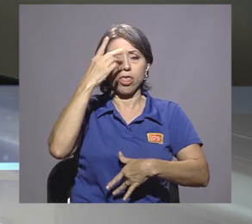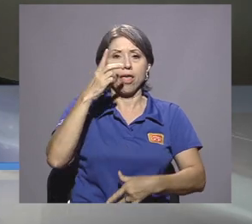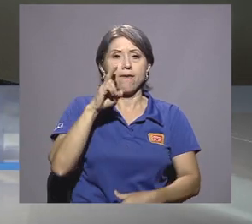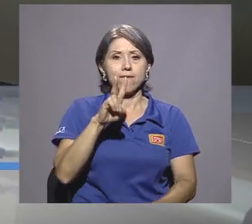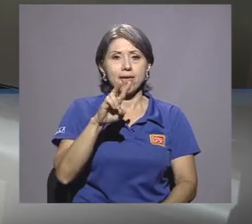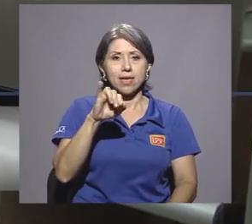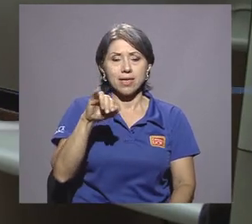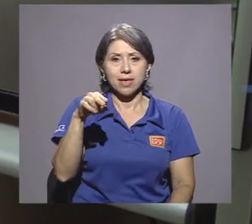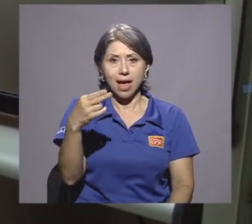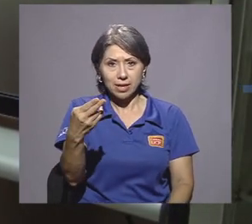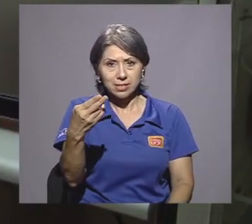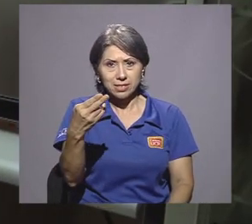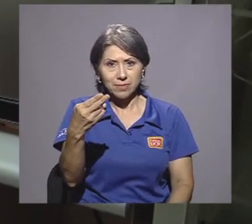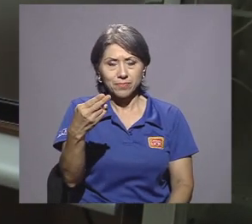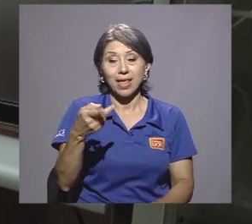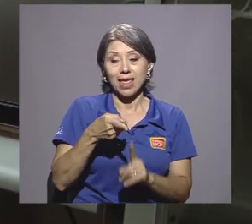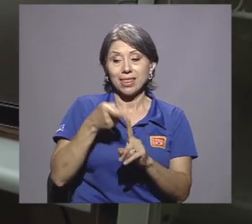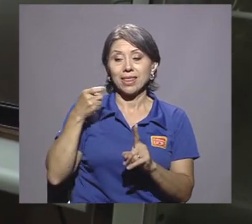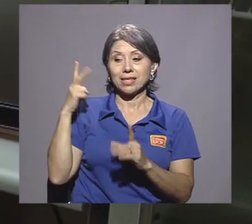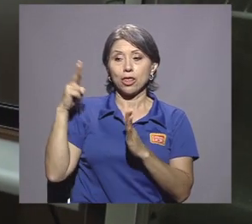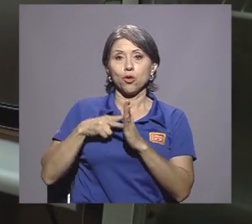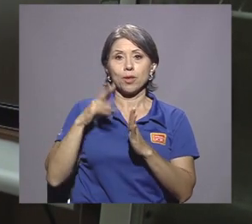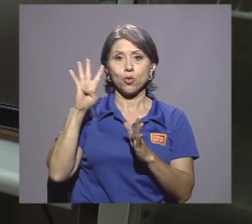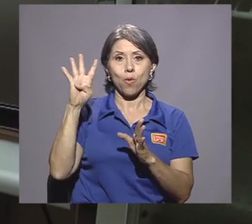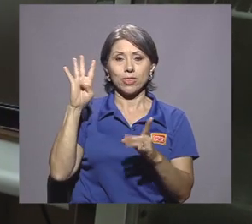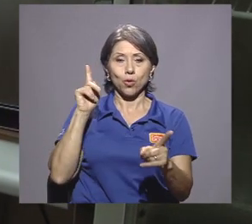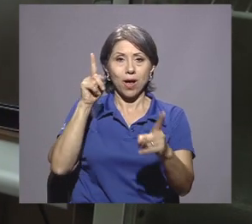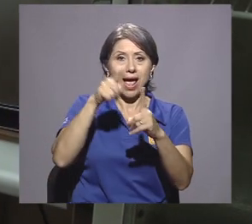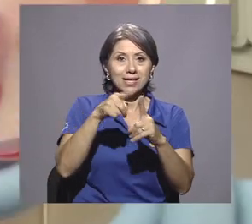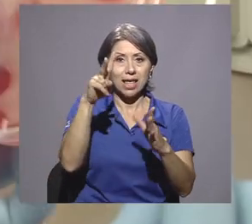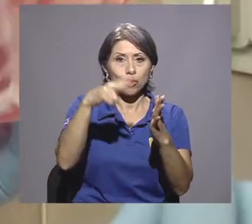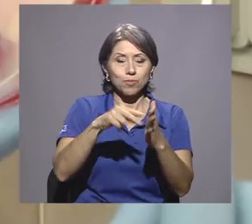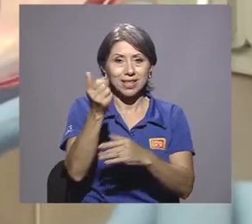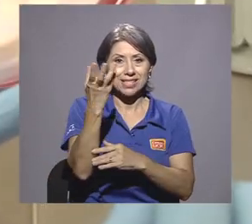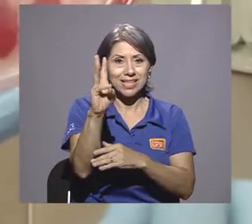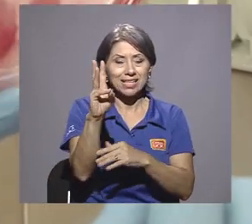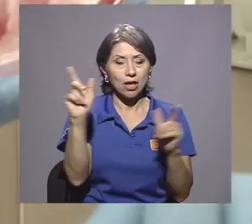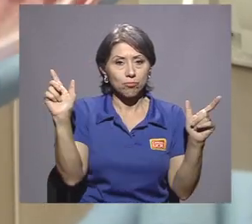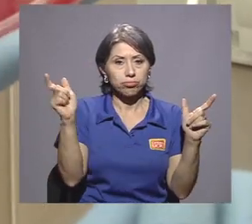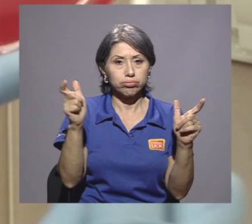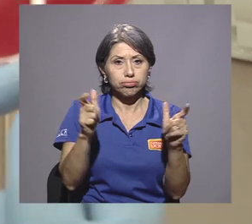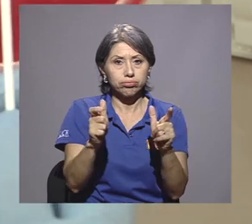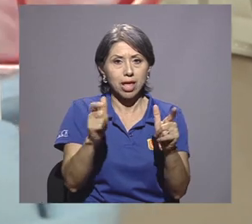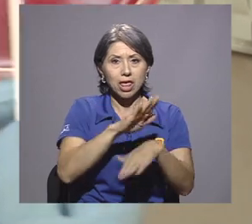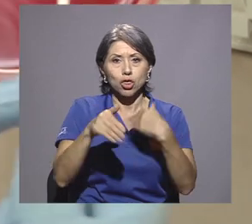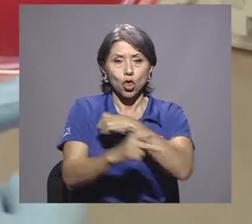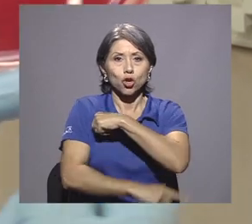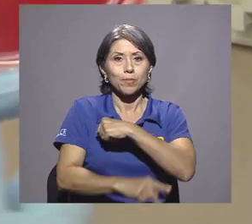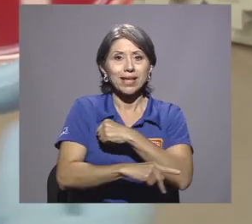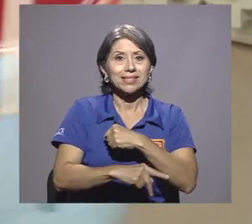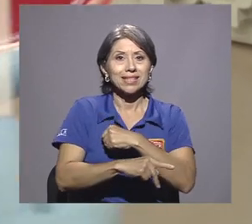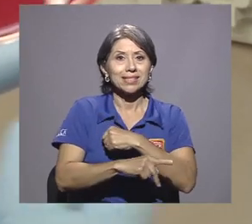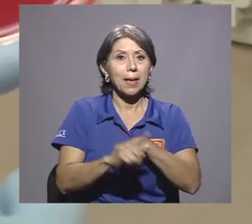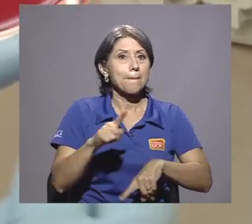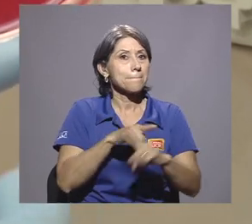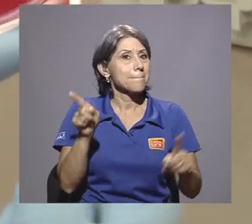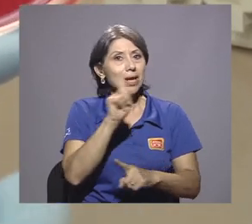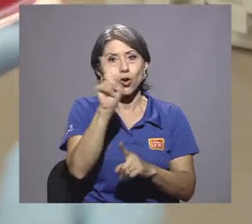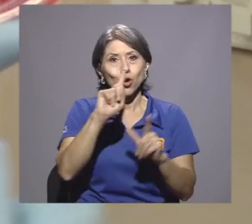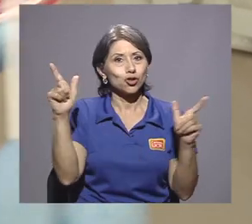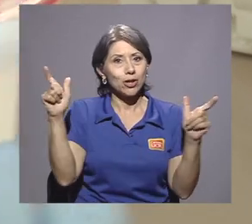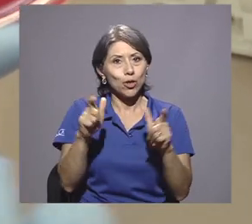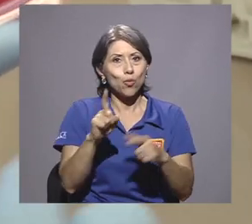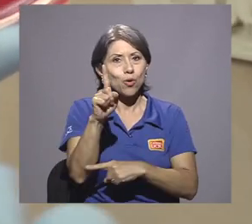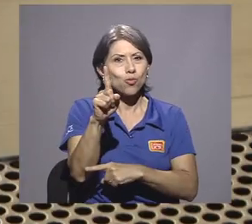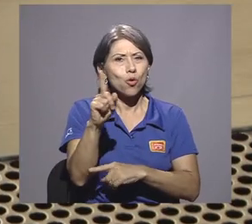inmunodeficiencia humana se redujeron del 2004 al 2016 en todos los países, excepto uno, Costa Rica.